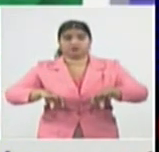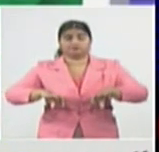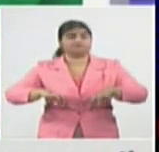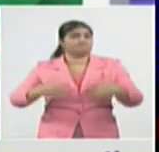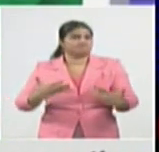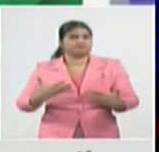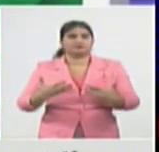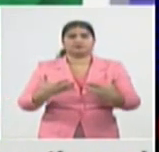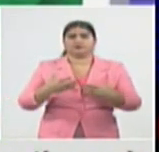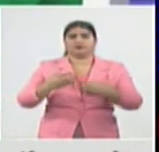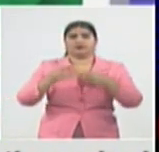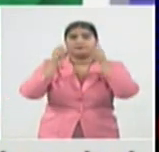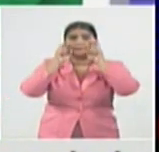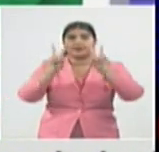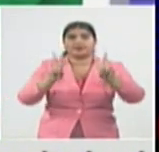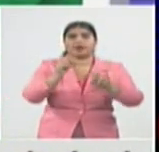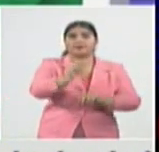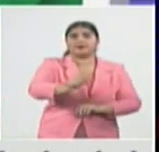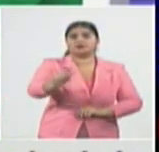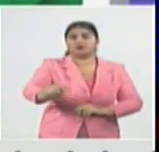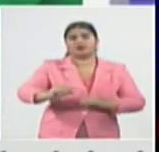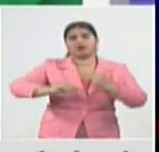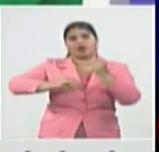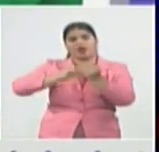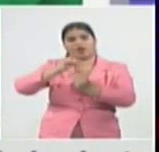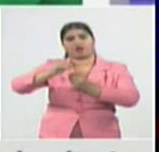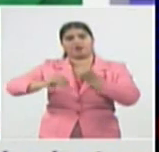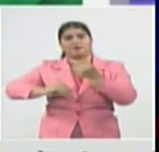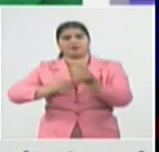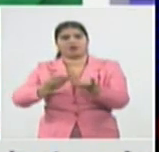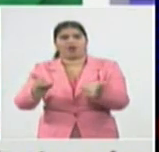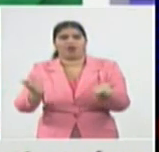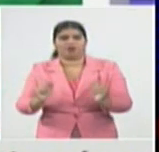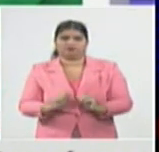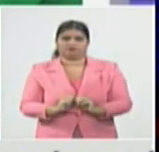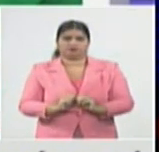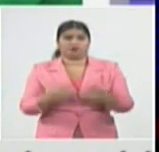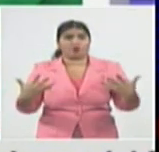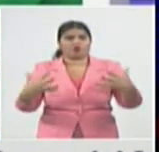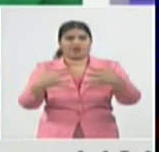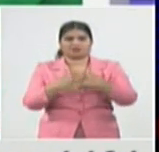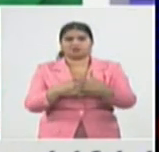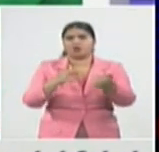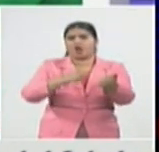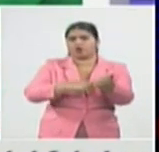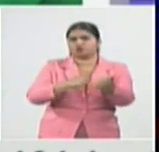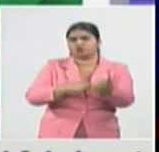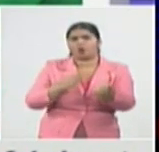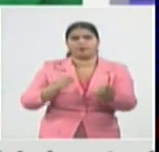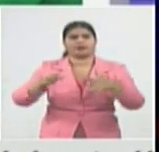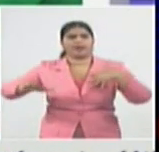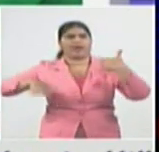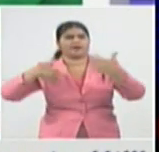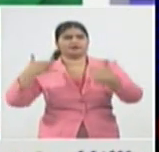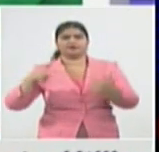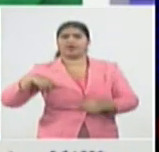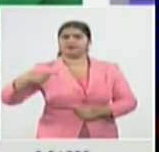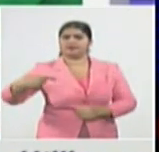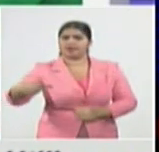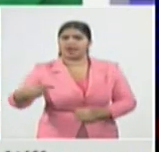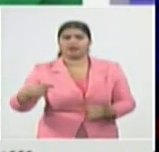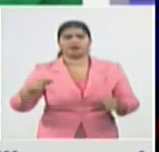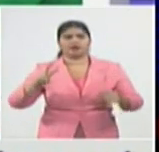asociados a sus rutinas a sus costumbres a sus actividades diarias a su recreación todo lo que está